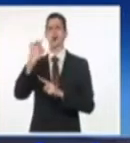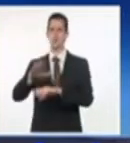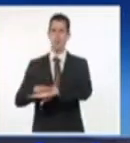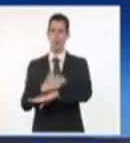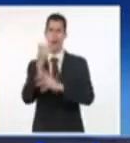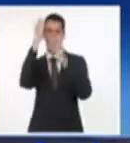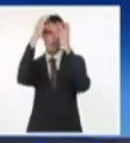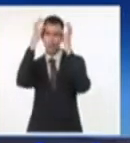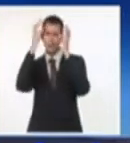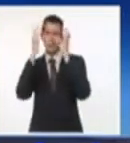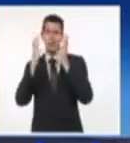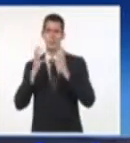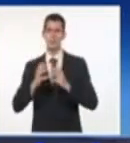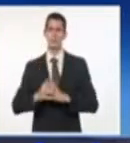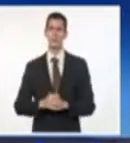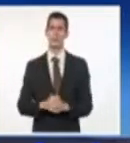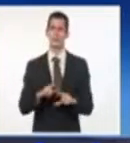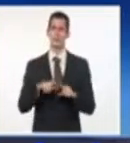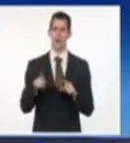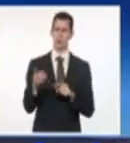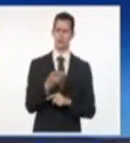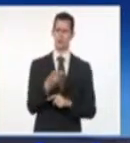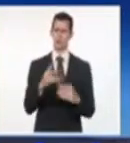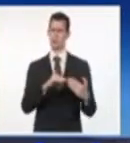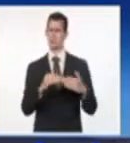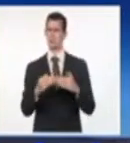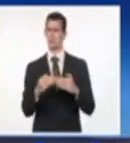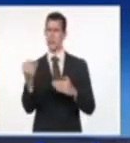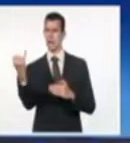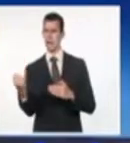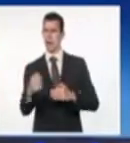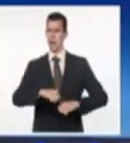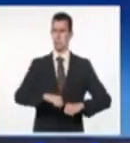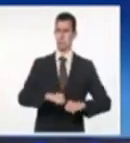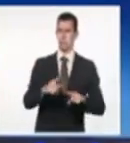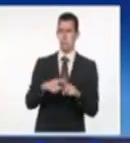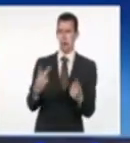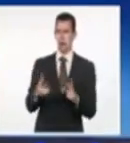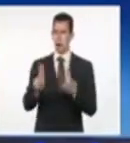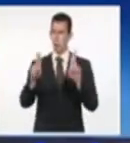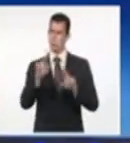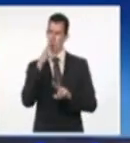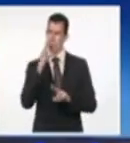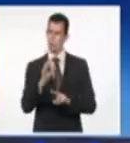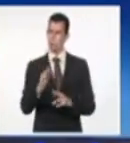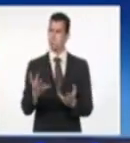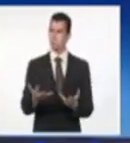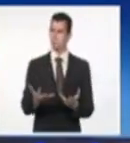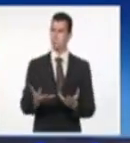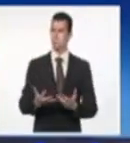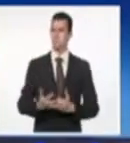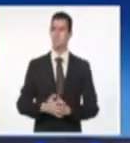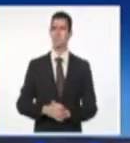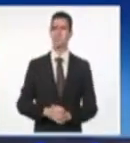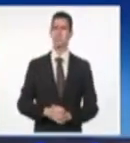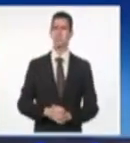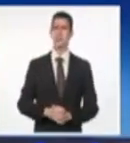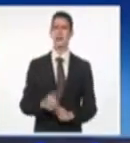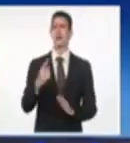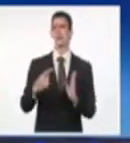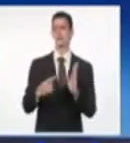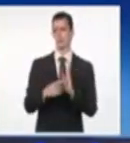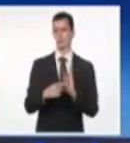a entender eso. Miren, porque Ana Meli tiene su propia madrina, que no es esta, no es Carla Velásquez. Vamos a conocer a la jefa y a la